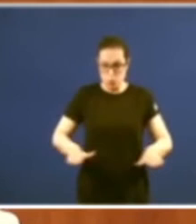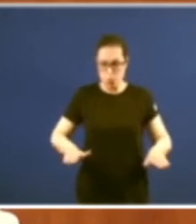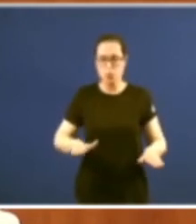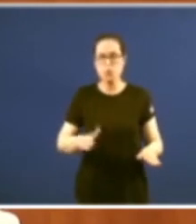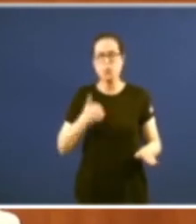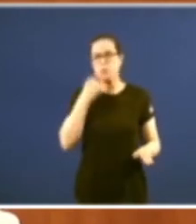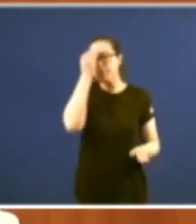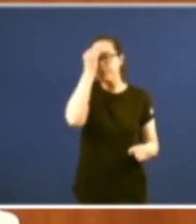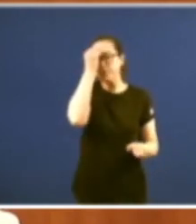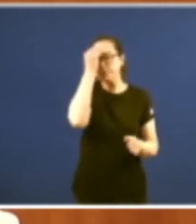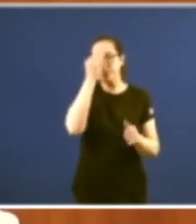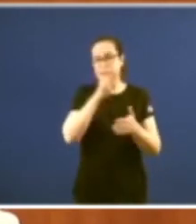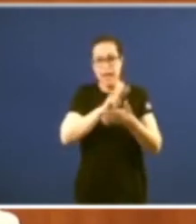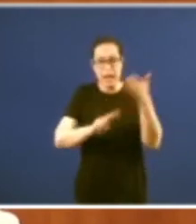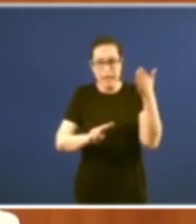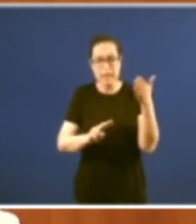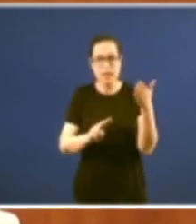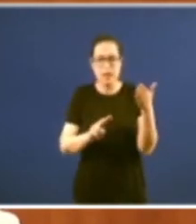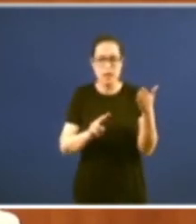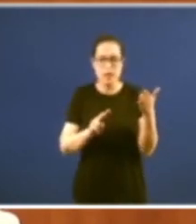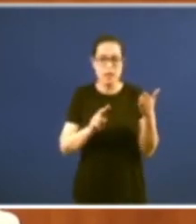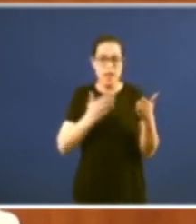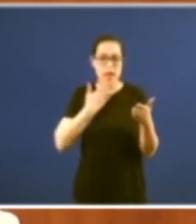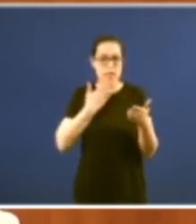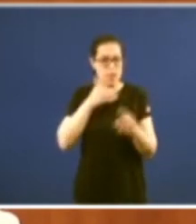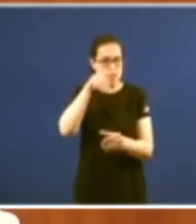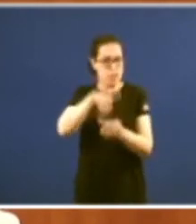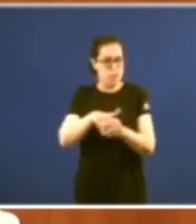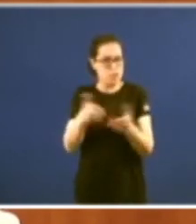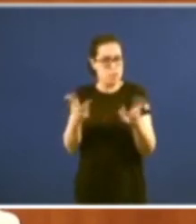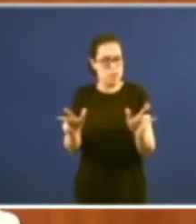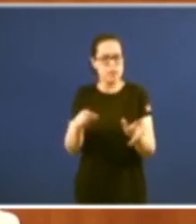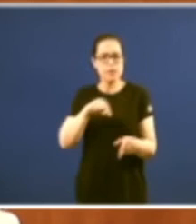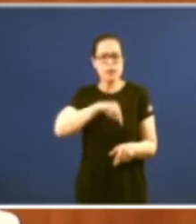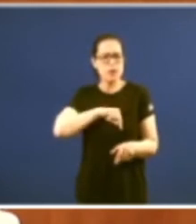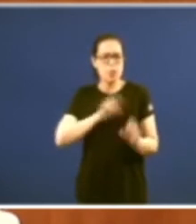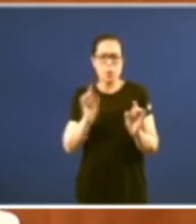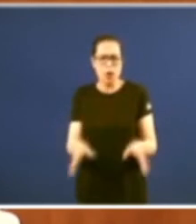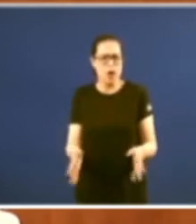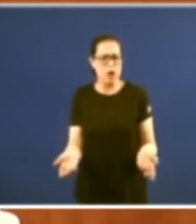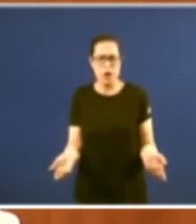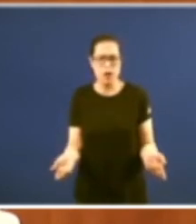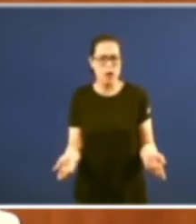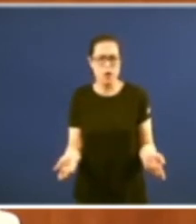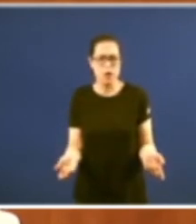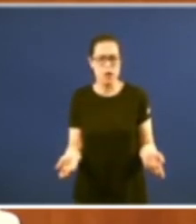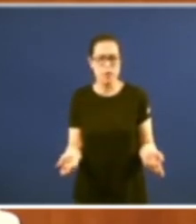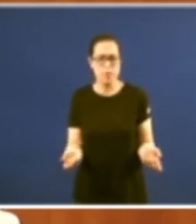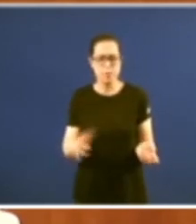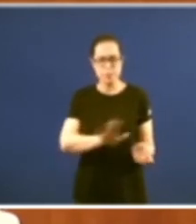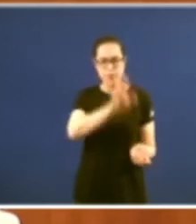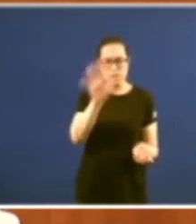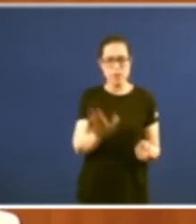Galicia moita da xente que xa tiñe edad para votar estaba nunha misma situación estábamos volvendo unha